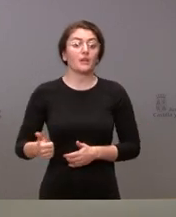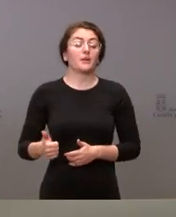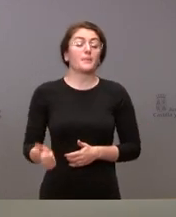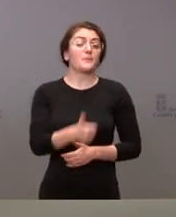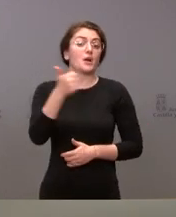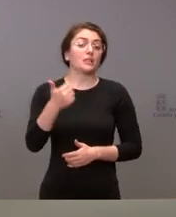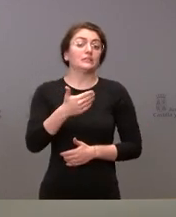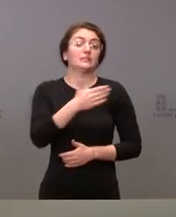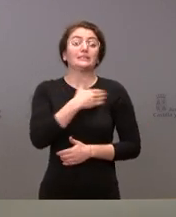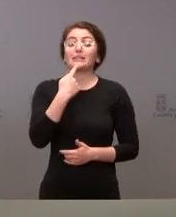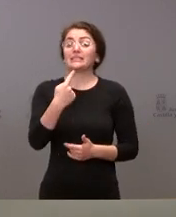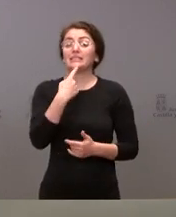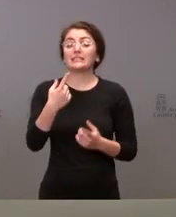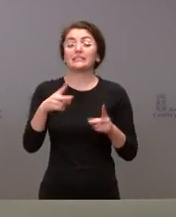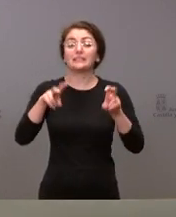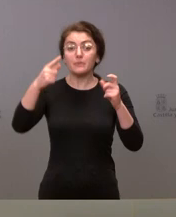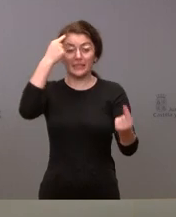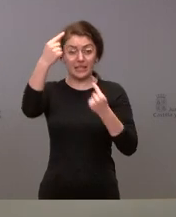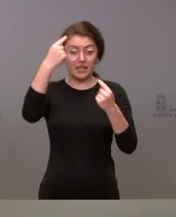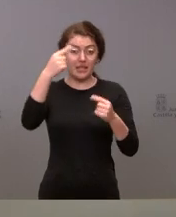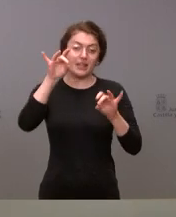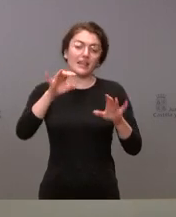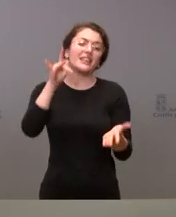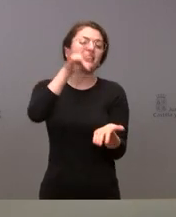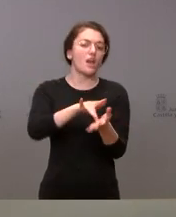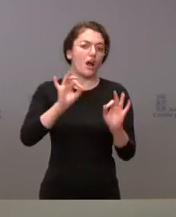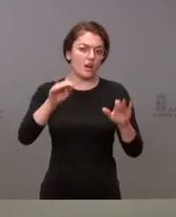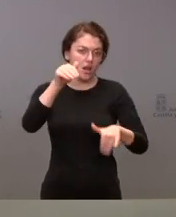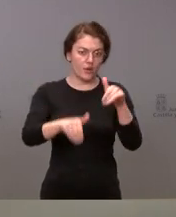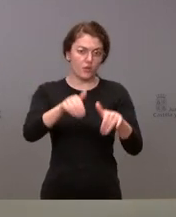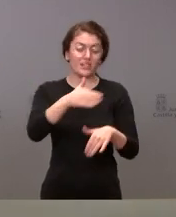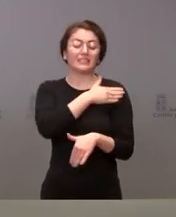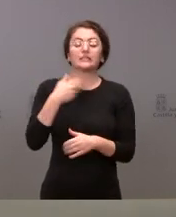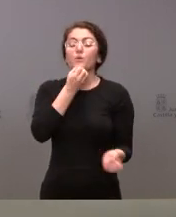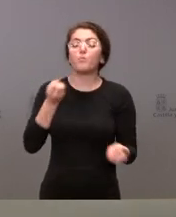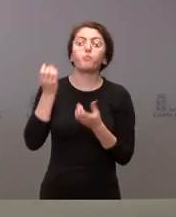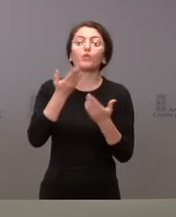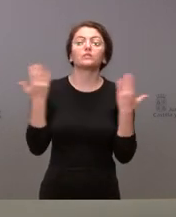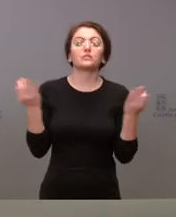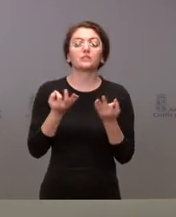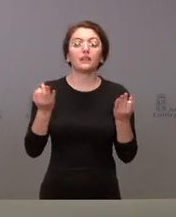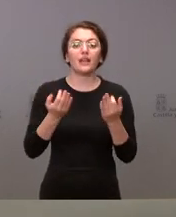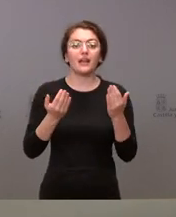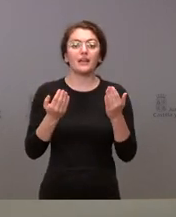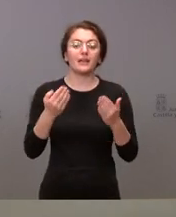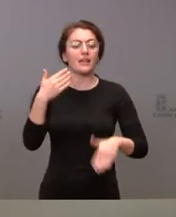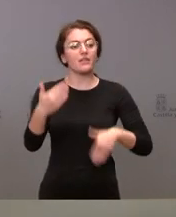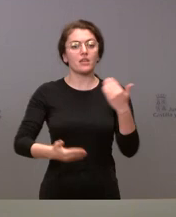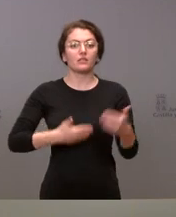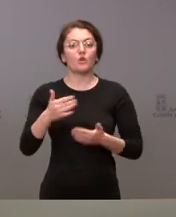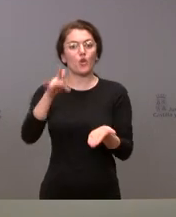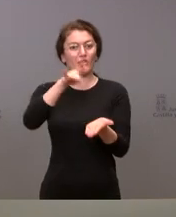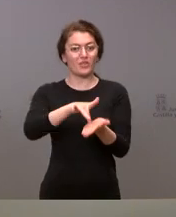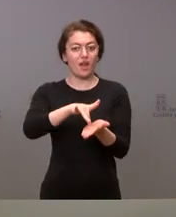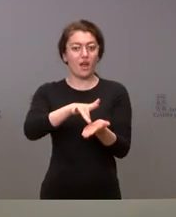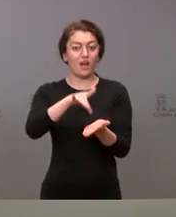algún aspecto en relación con la jornada electoral. Bien, quiero indicar que el desarrollo de la jornada electoral del